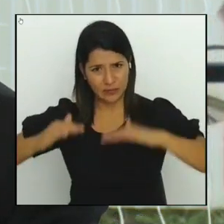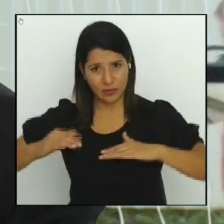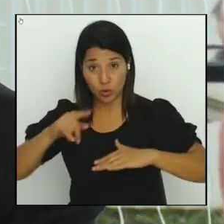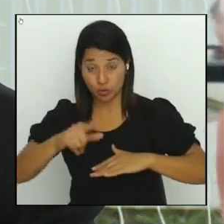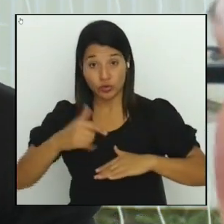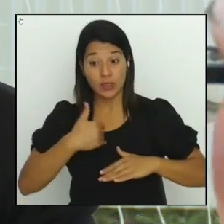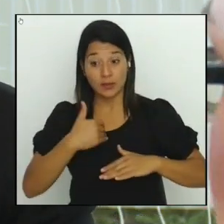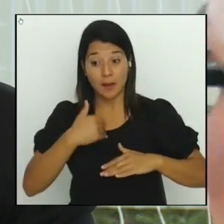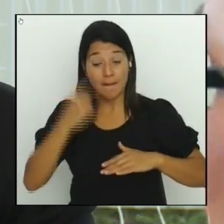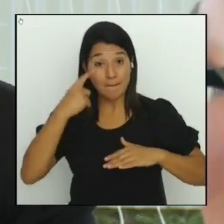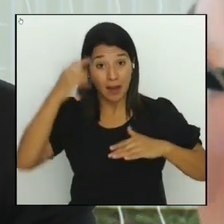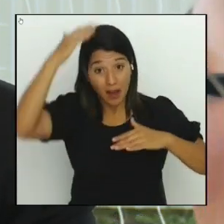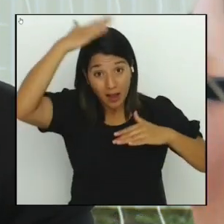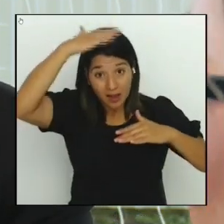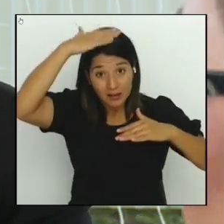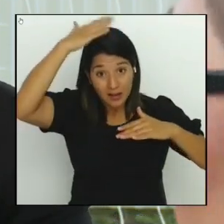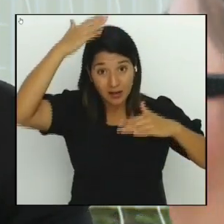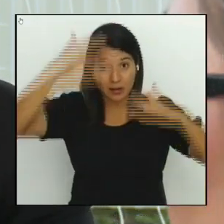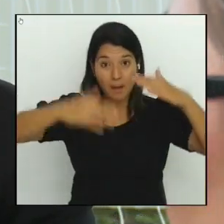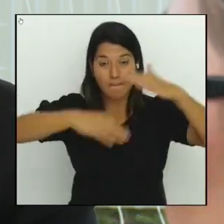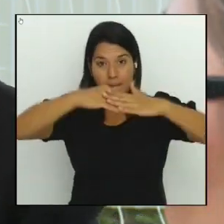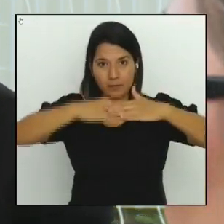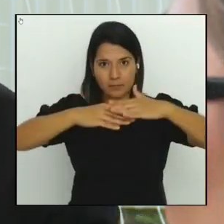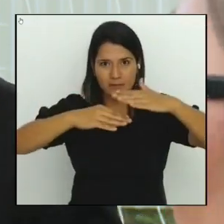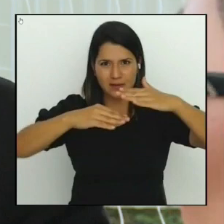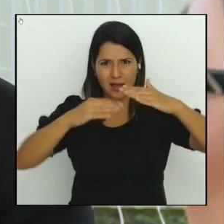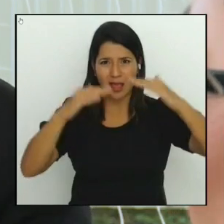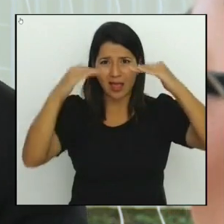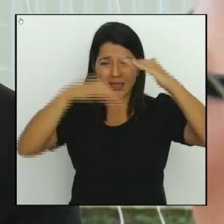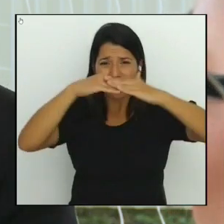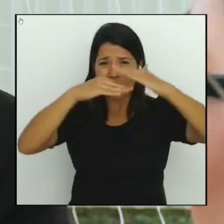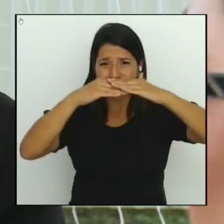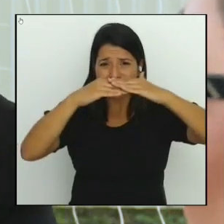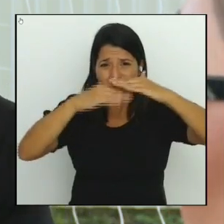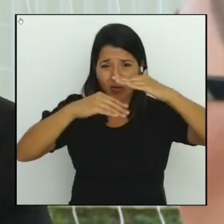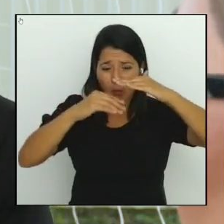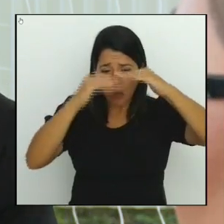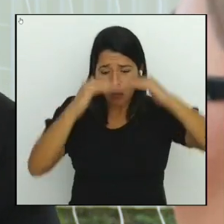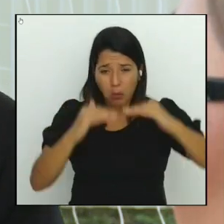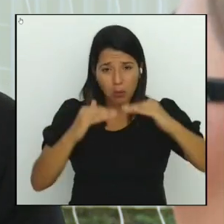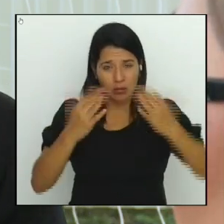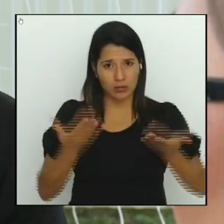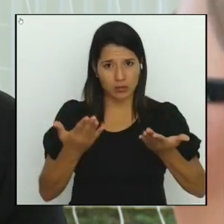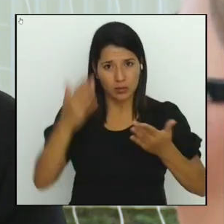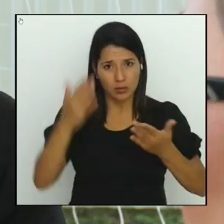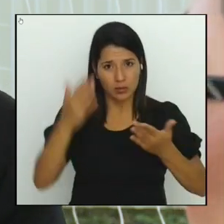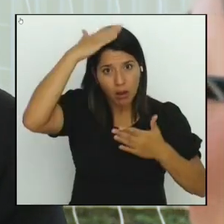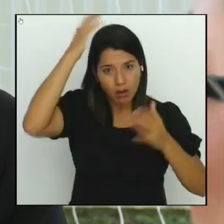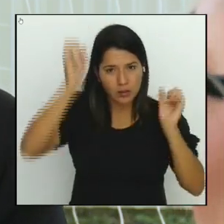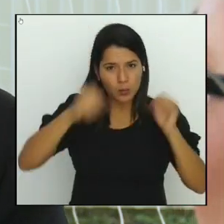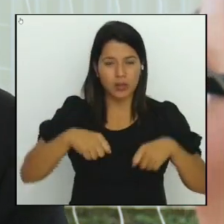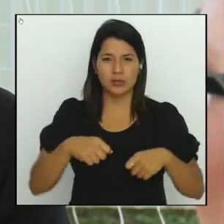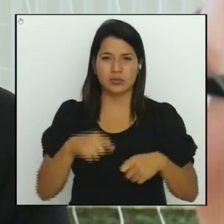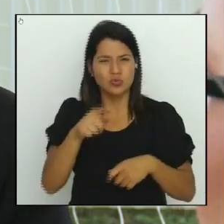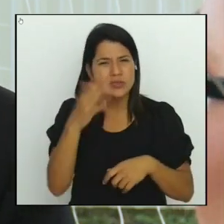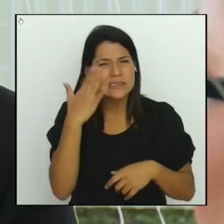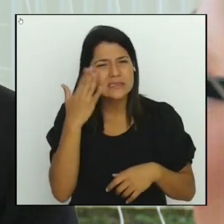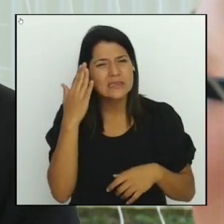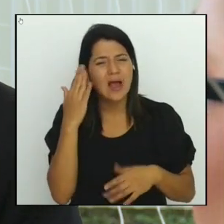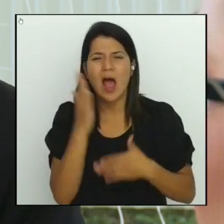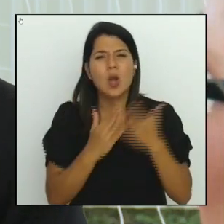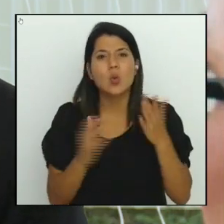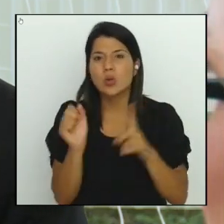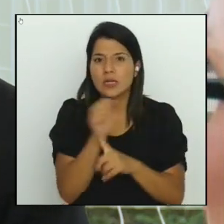contra la estructura. Imagínese en una situación de violencia entre los mismos privados de libertad bajando a